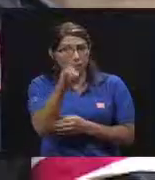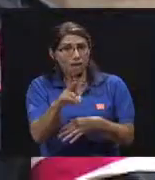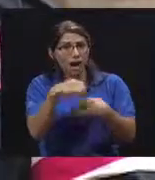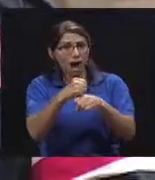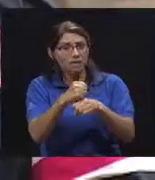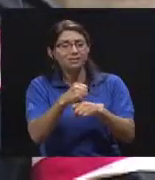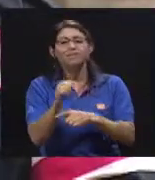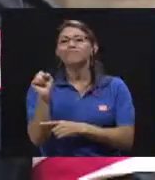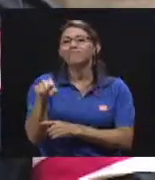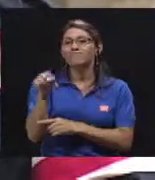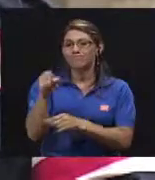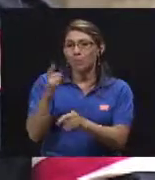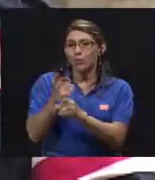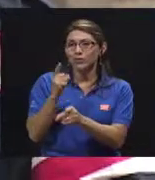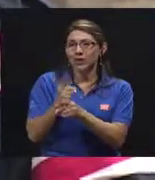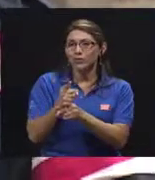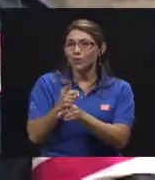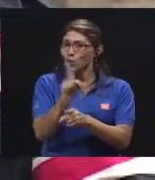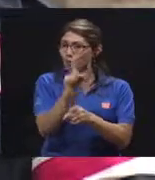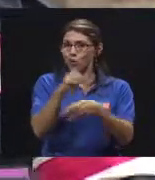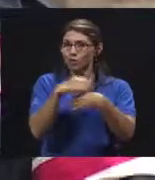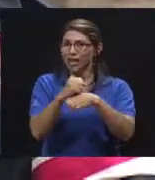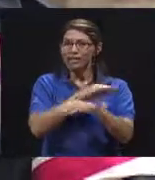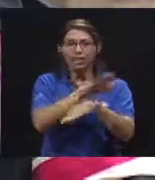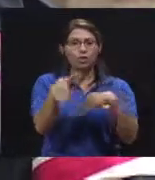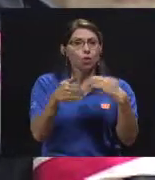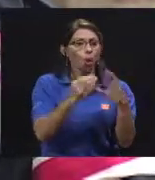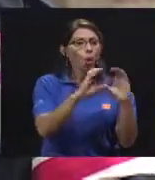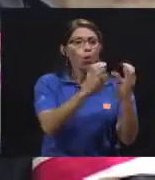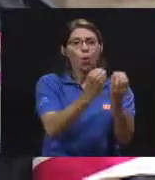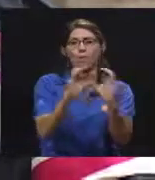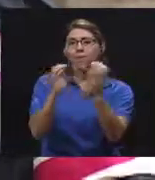que generar su propia movilización de recursos.